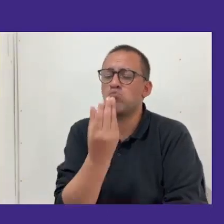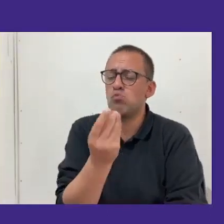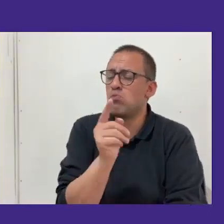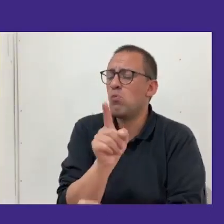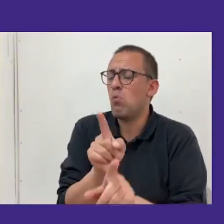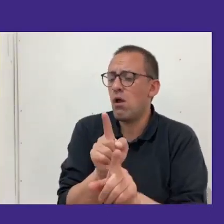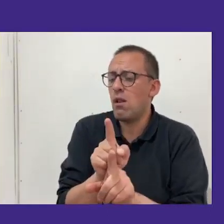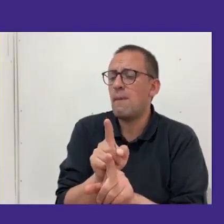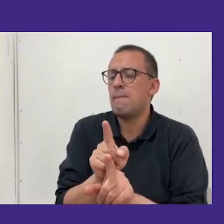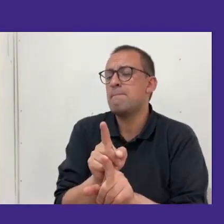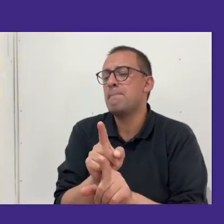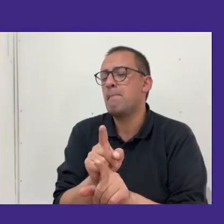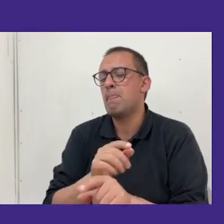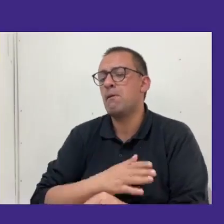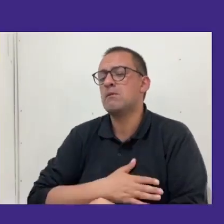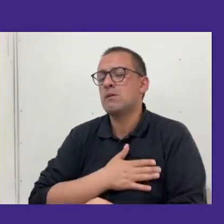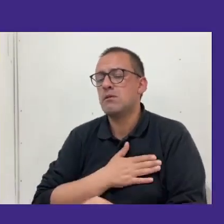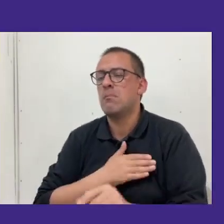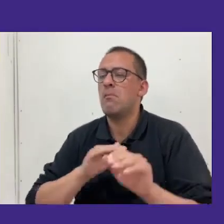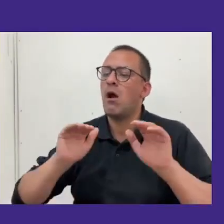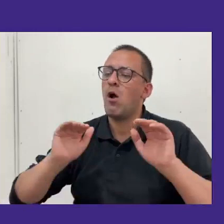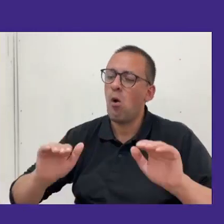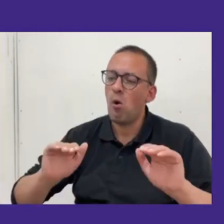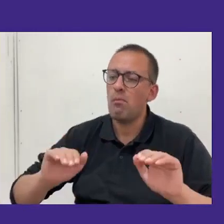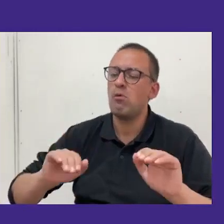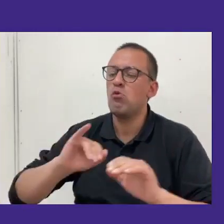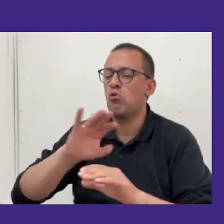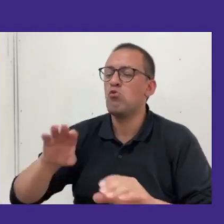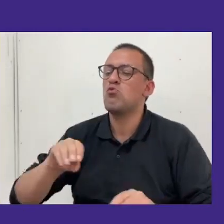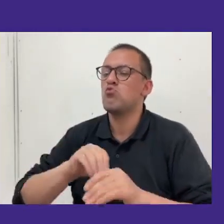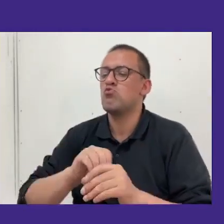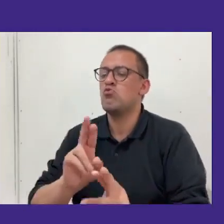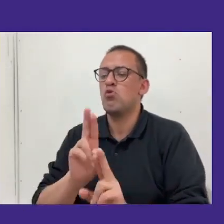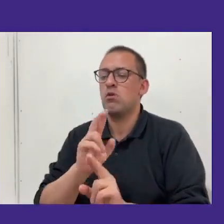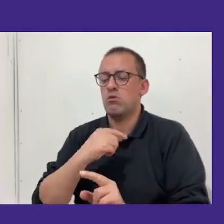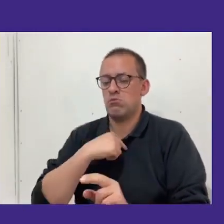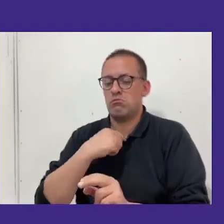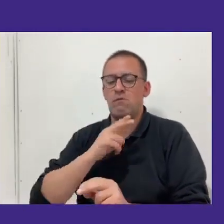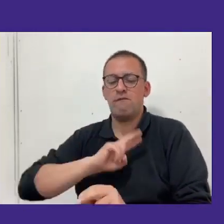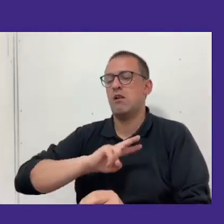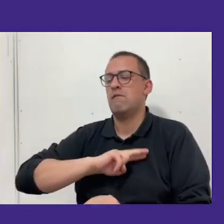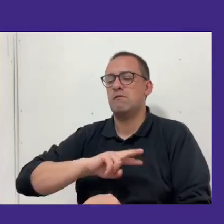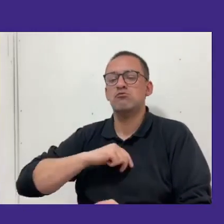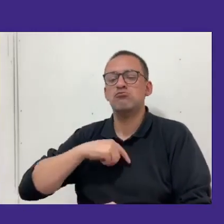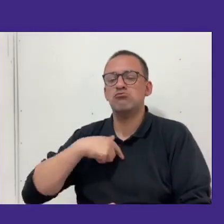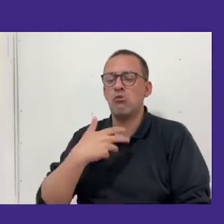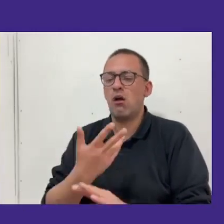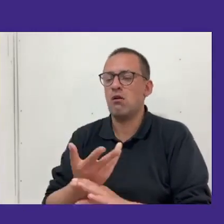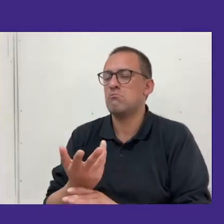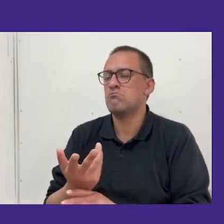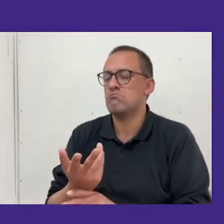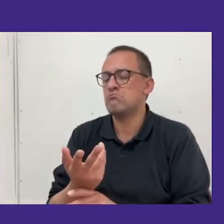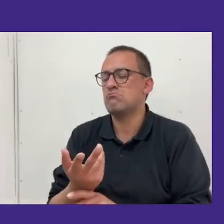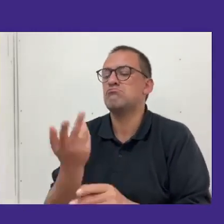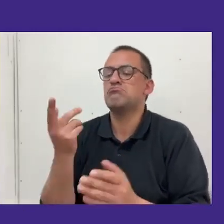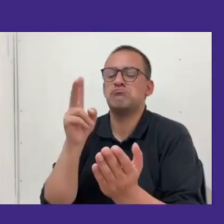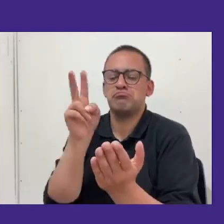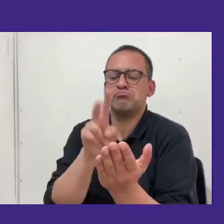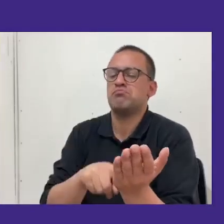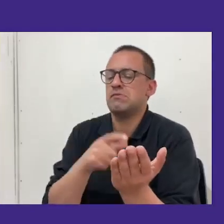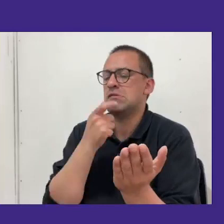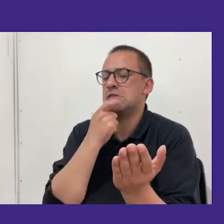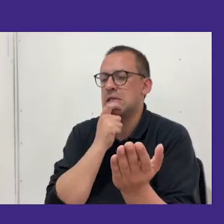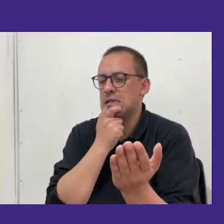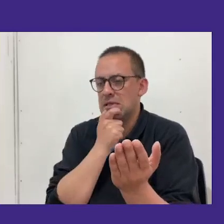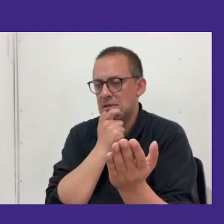que tal vez se sientan más cómodos, más incluidos y más favorecidos si se utiliza también en